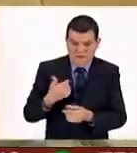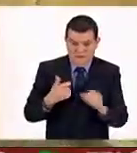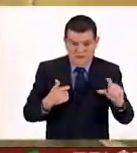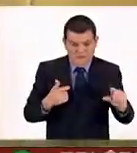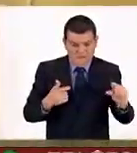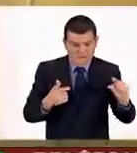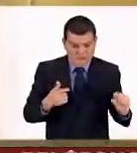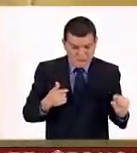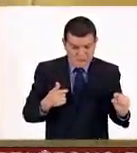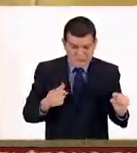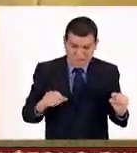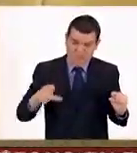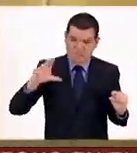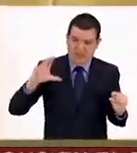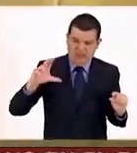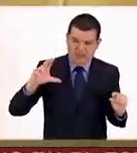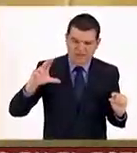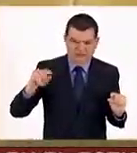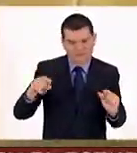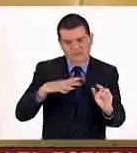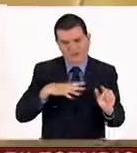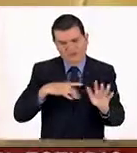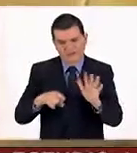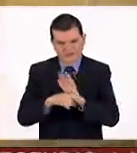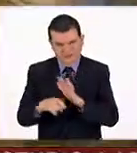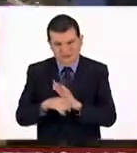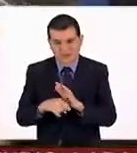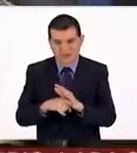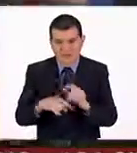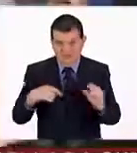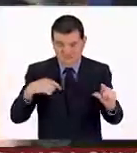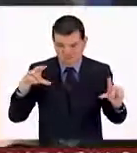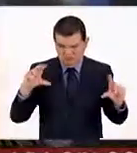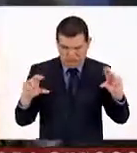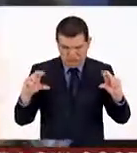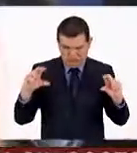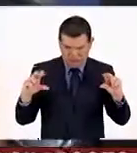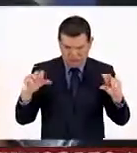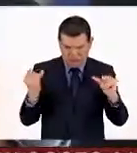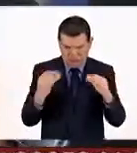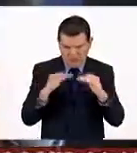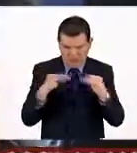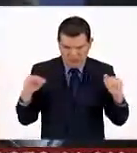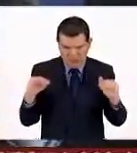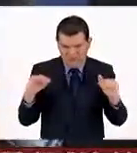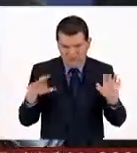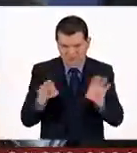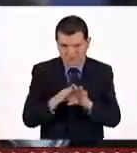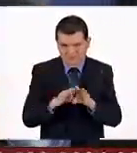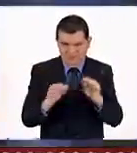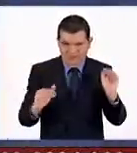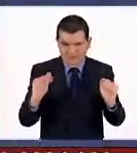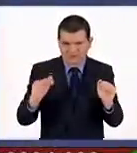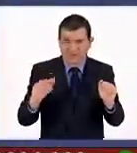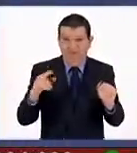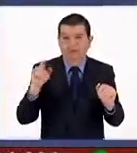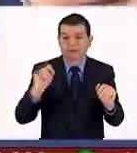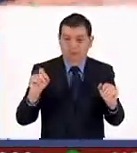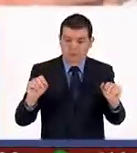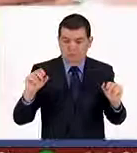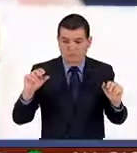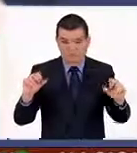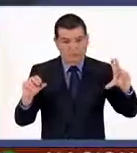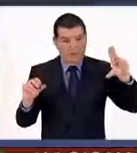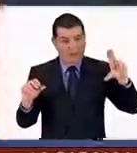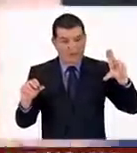menores a sus gastos, tiene finanzas negativas. Si son similares a sus gastos, cuenta con finanzas equilibradas. Y si sus ingresos